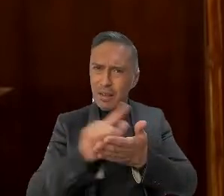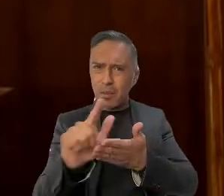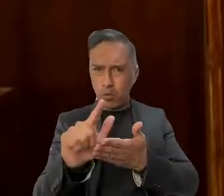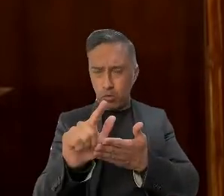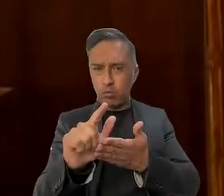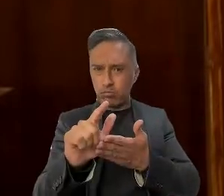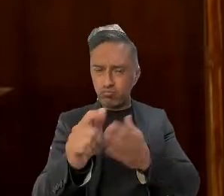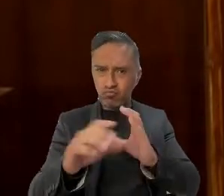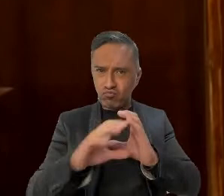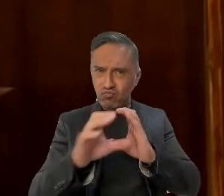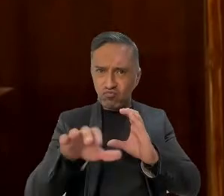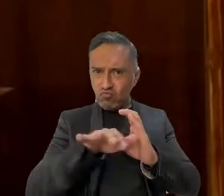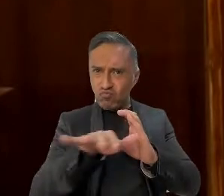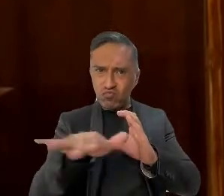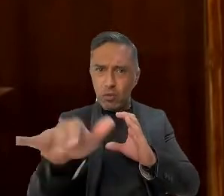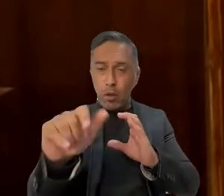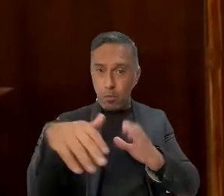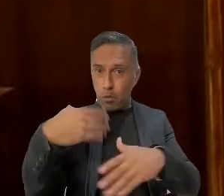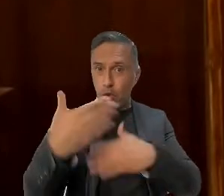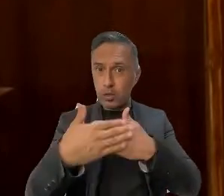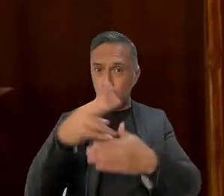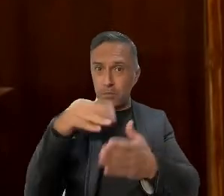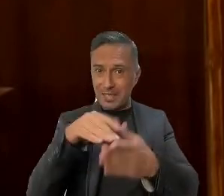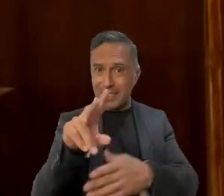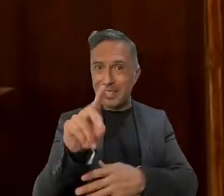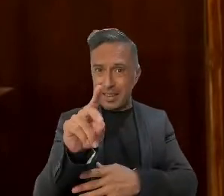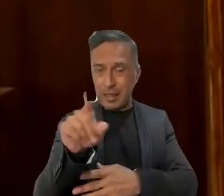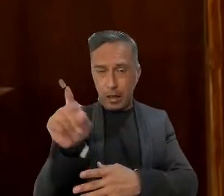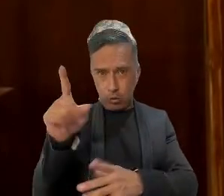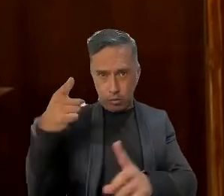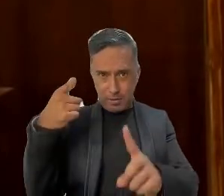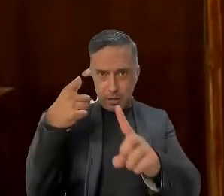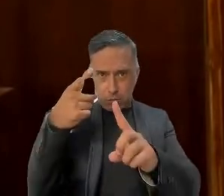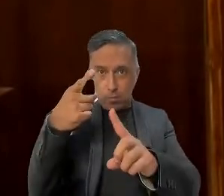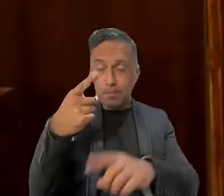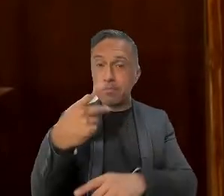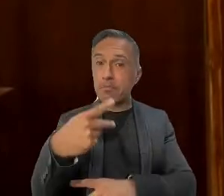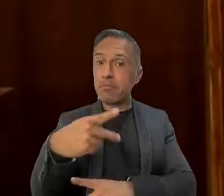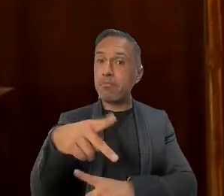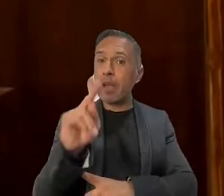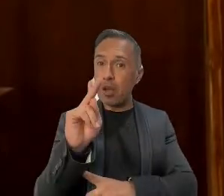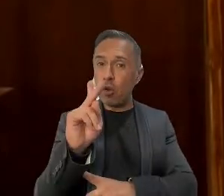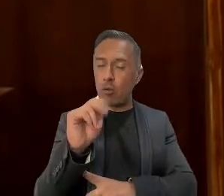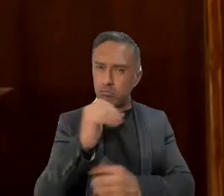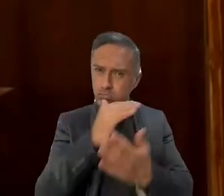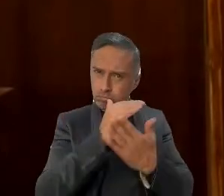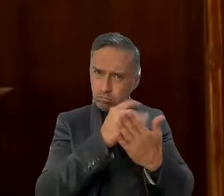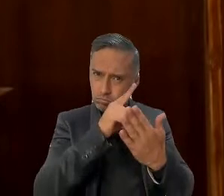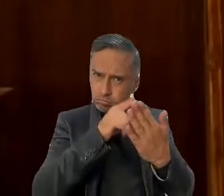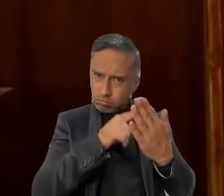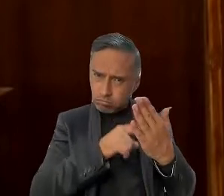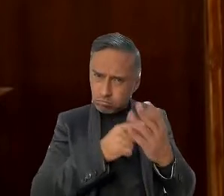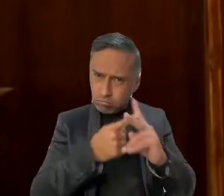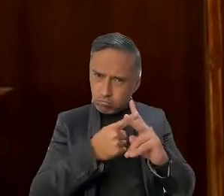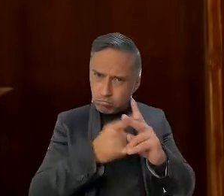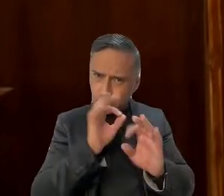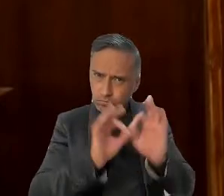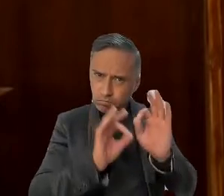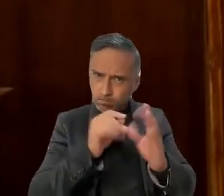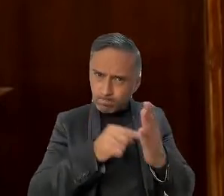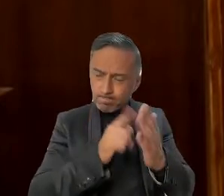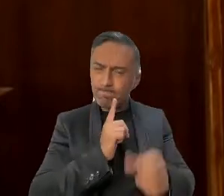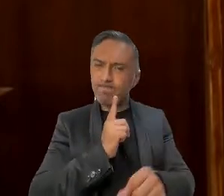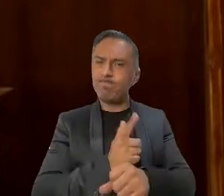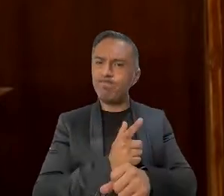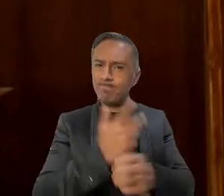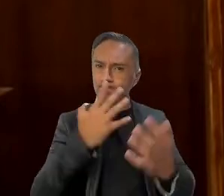para el 2030. Sin embargo, los últimos datos demuestran que los gobiernos